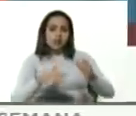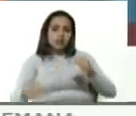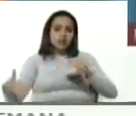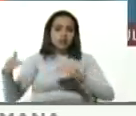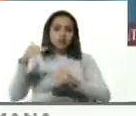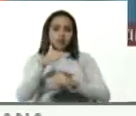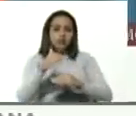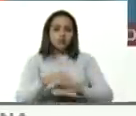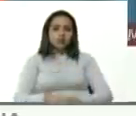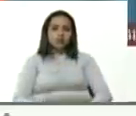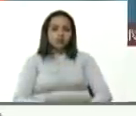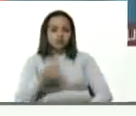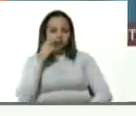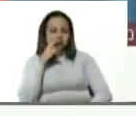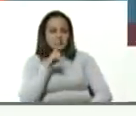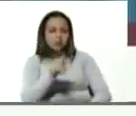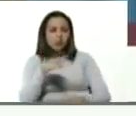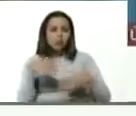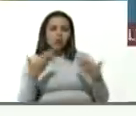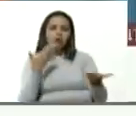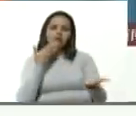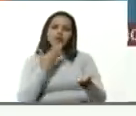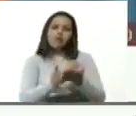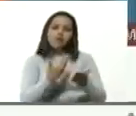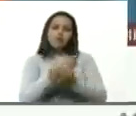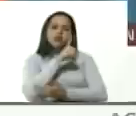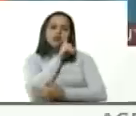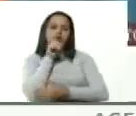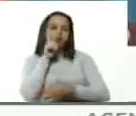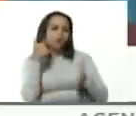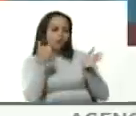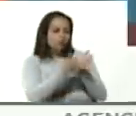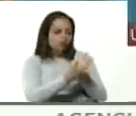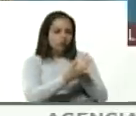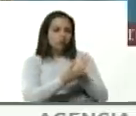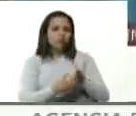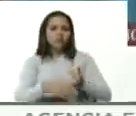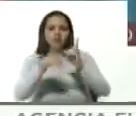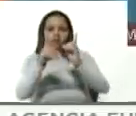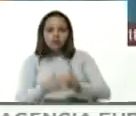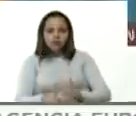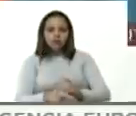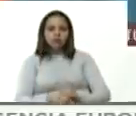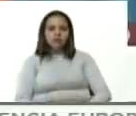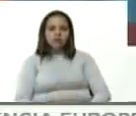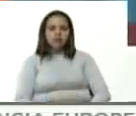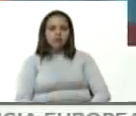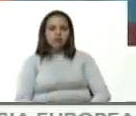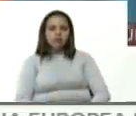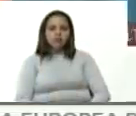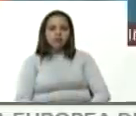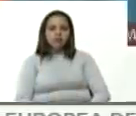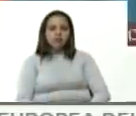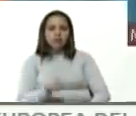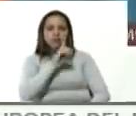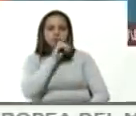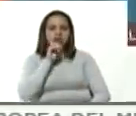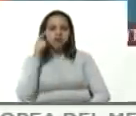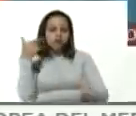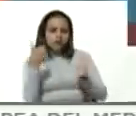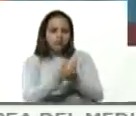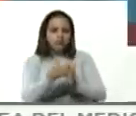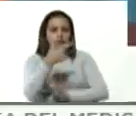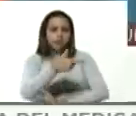escuchó a los actores políticos los nombres que habían manejado y decidió pues nombrar a gente muy